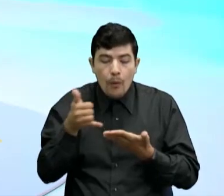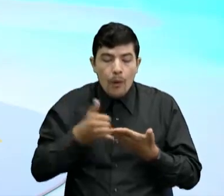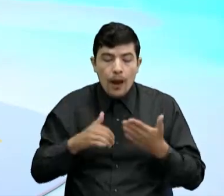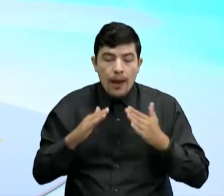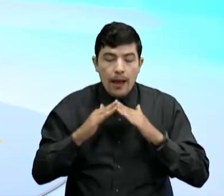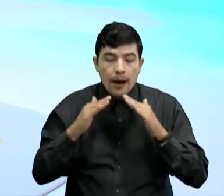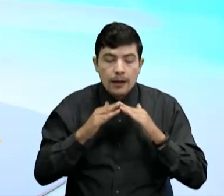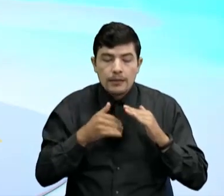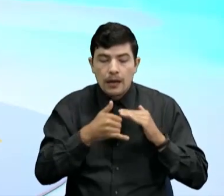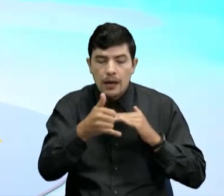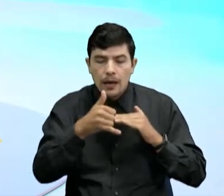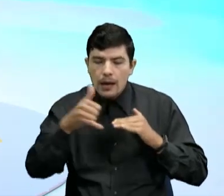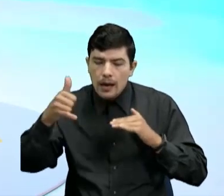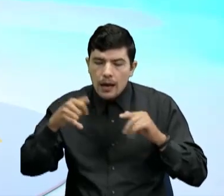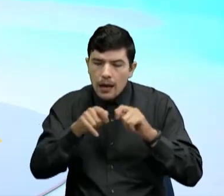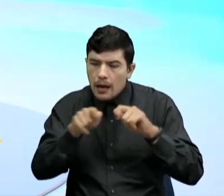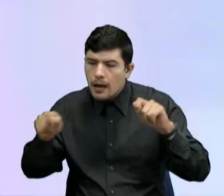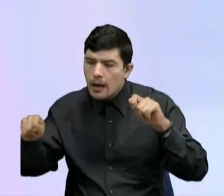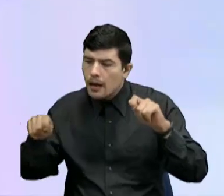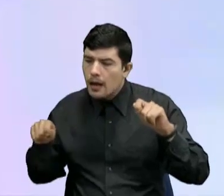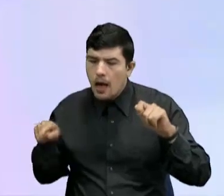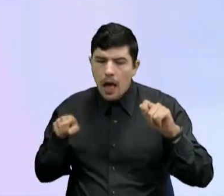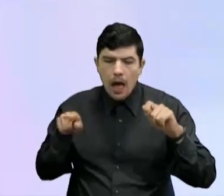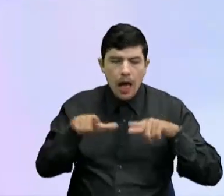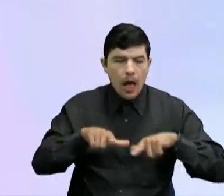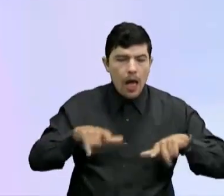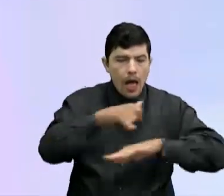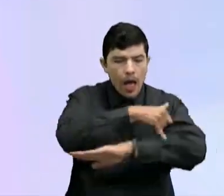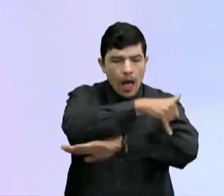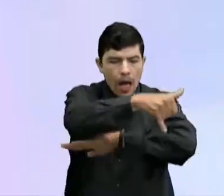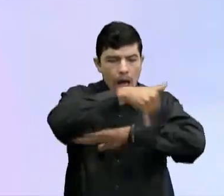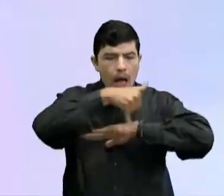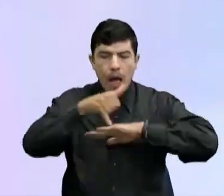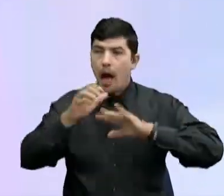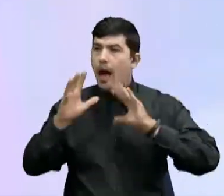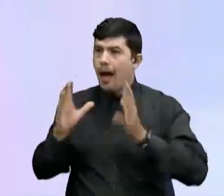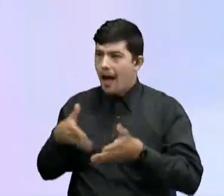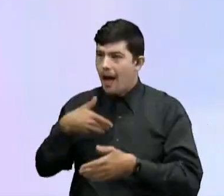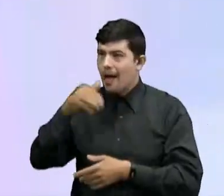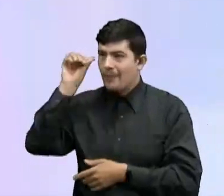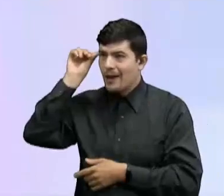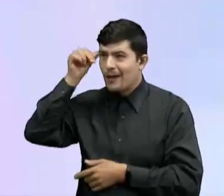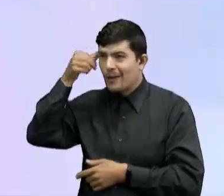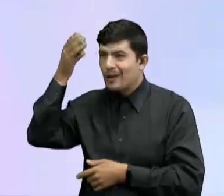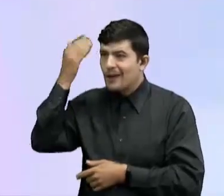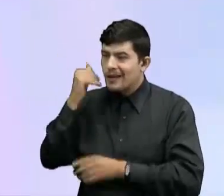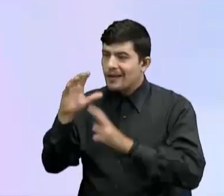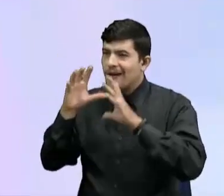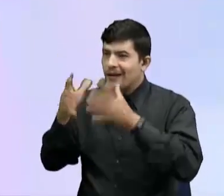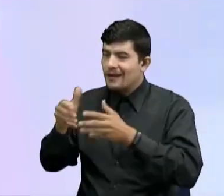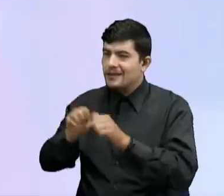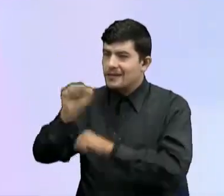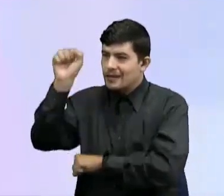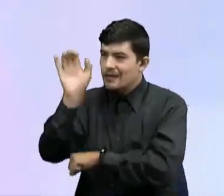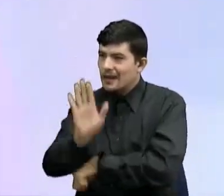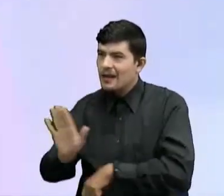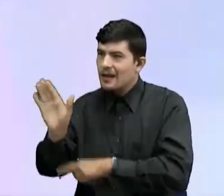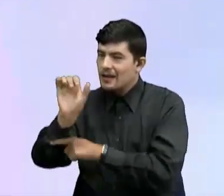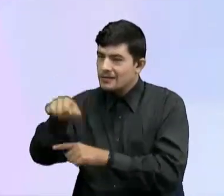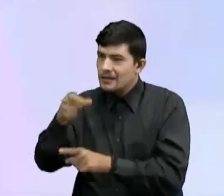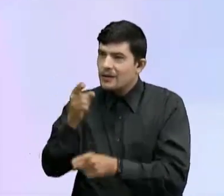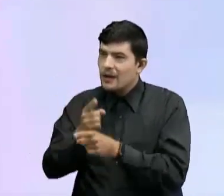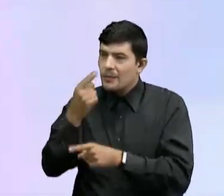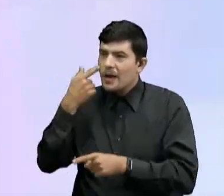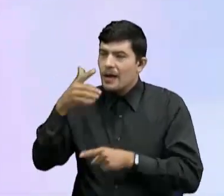distribuida Tu casa ¡Ah! Cierto De eso lo aprendimos En la clase De los mapas Hablábamos De que es como si le